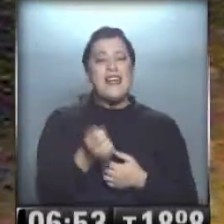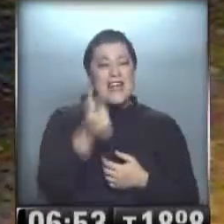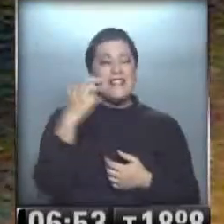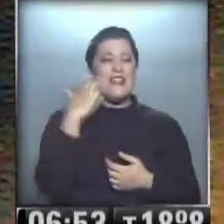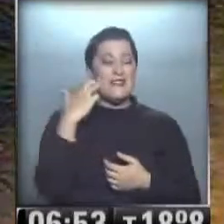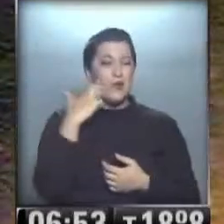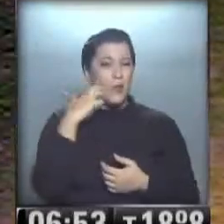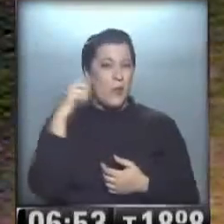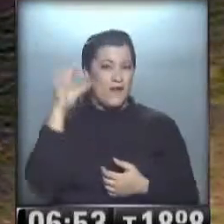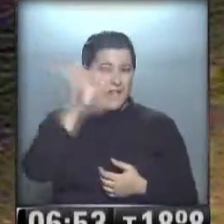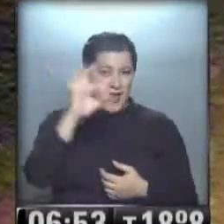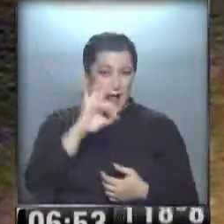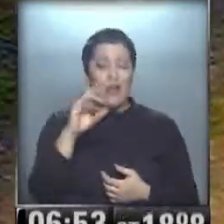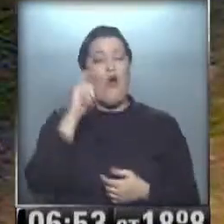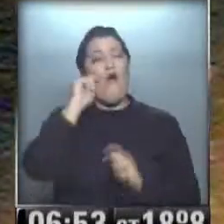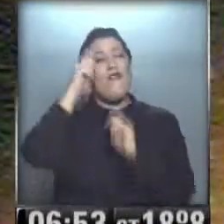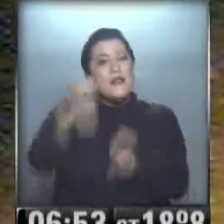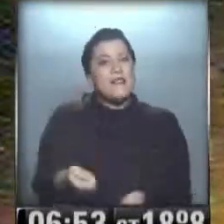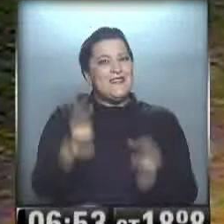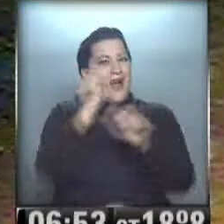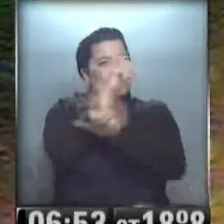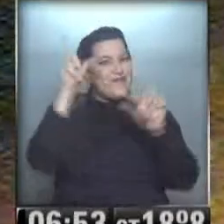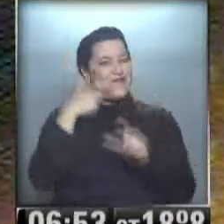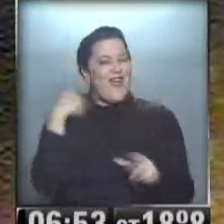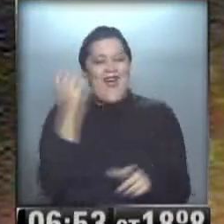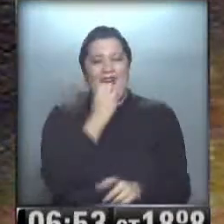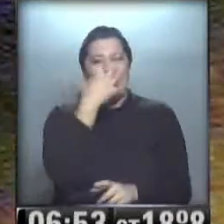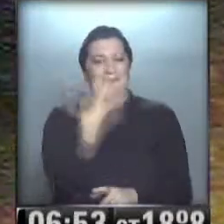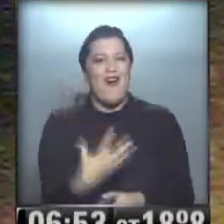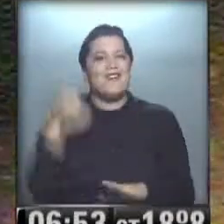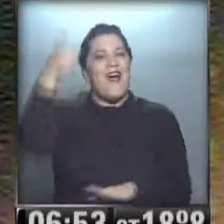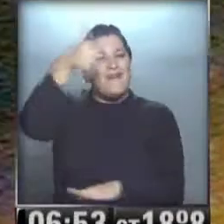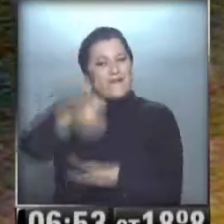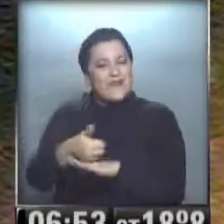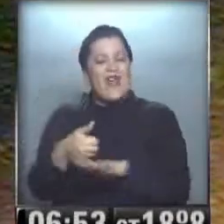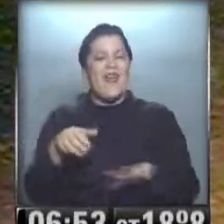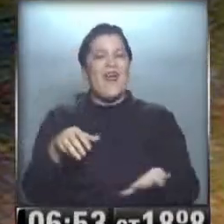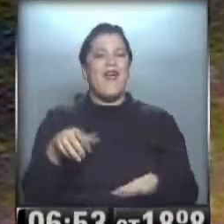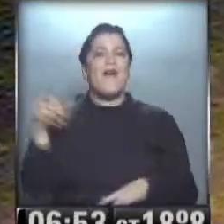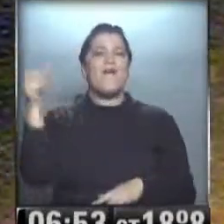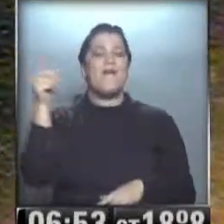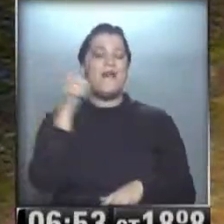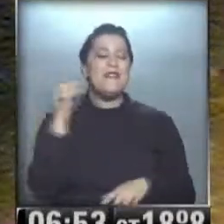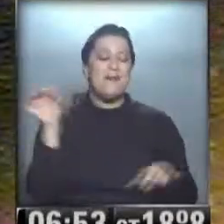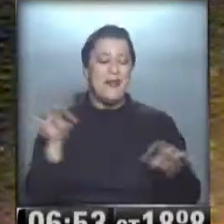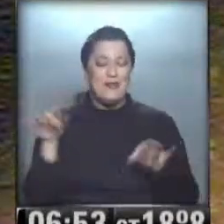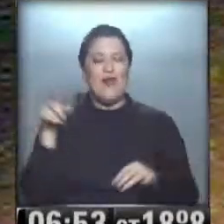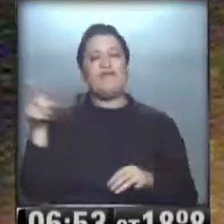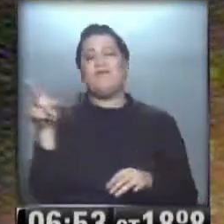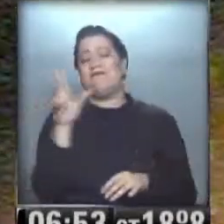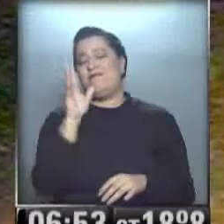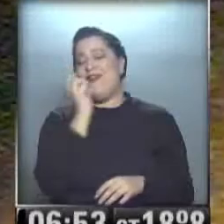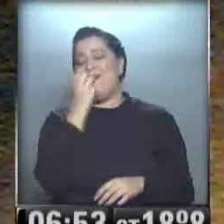grados. Y esa visita dulcísima, extraordinaria, de un principito exquisito, como para